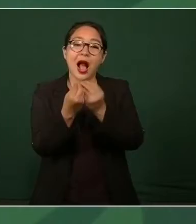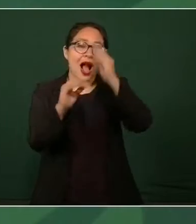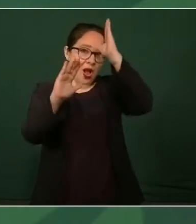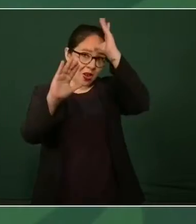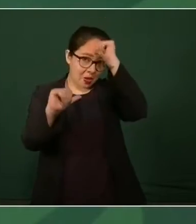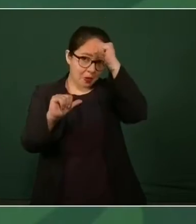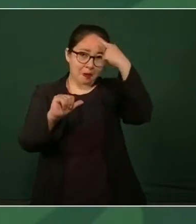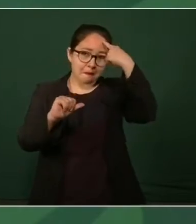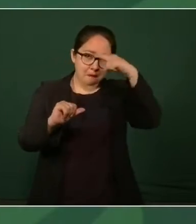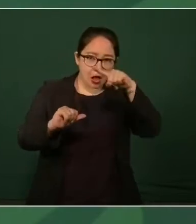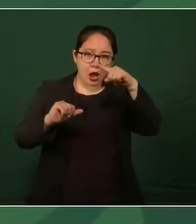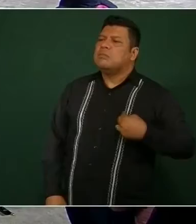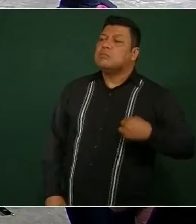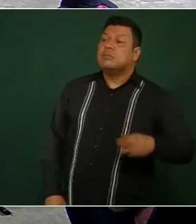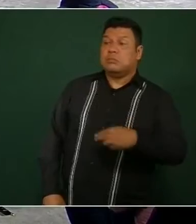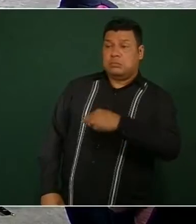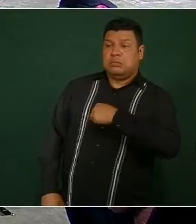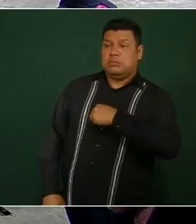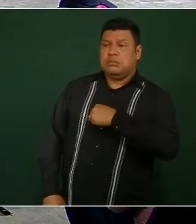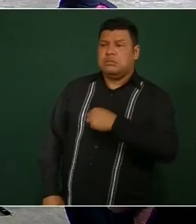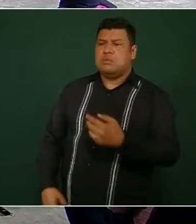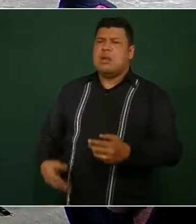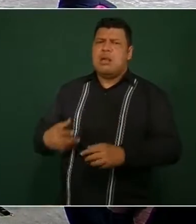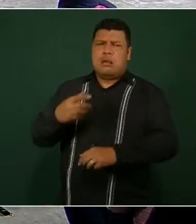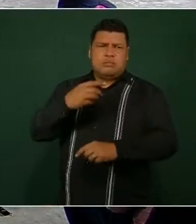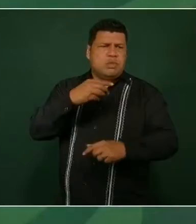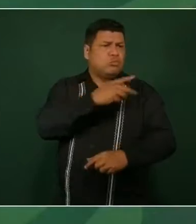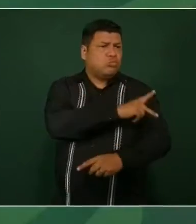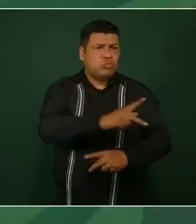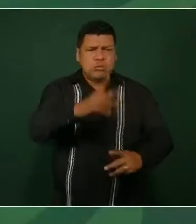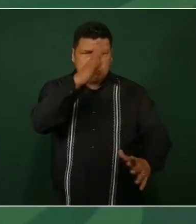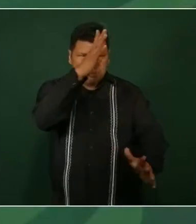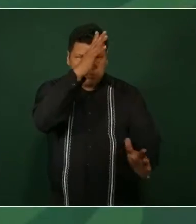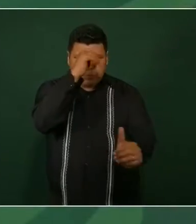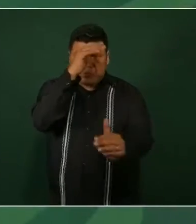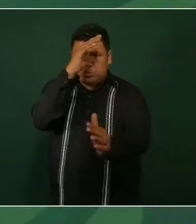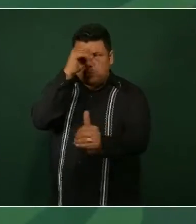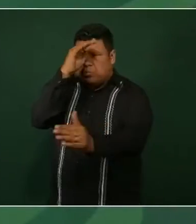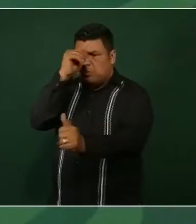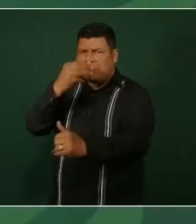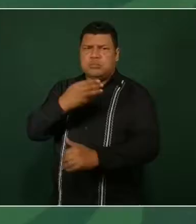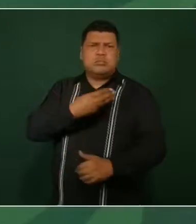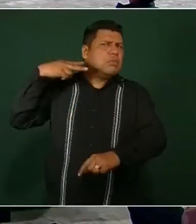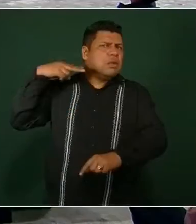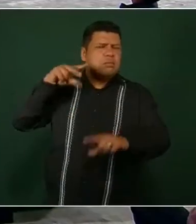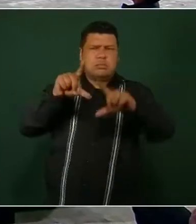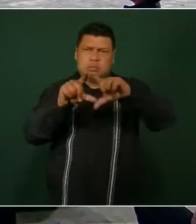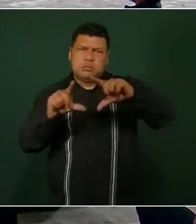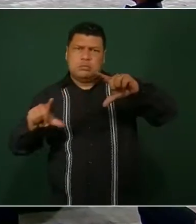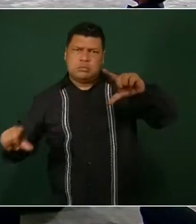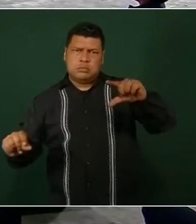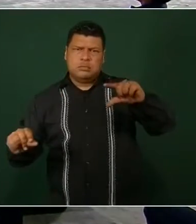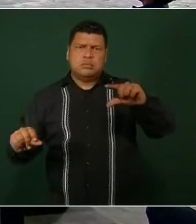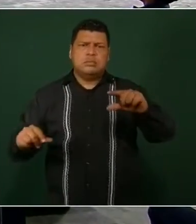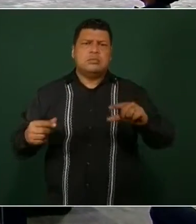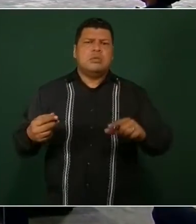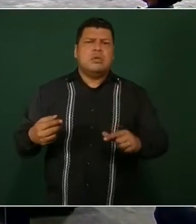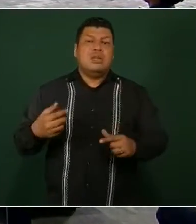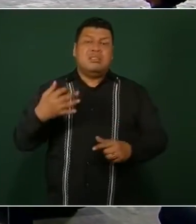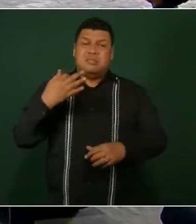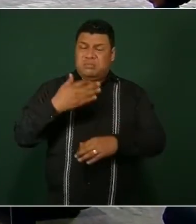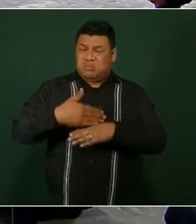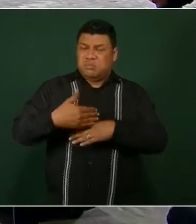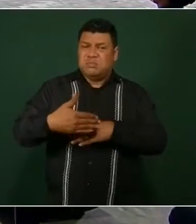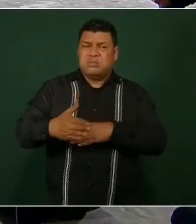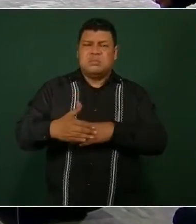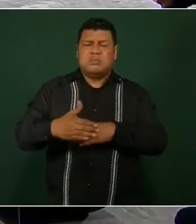entidad, Huitláhuac García Jiménez, el jefe del Ejecutivo Federal, comentó que la petición de las vacunas se realizó vía telefónica en